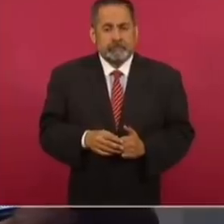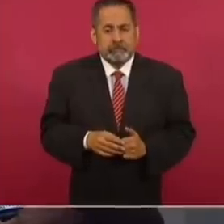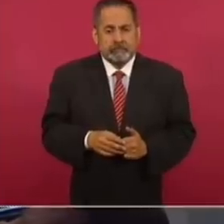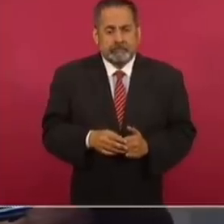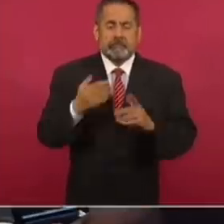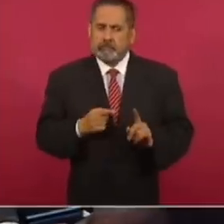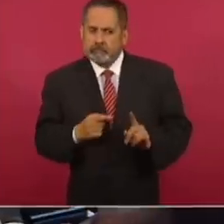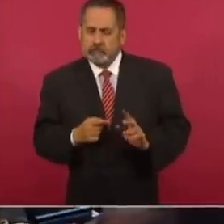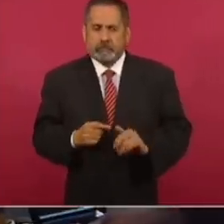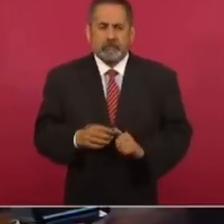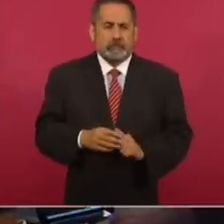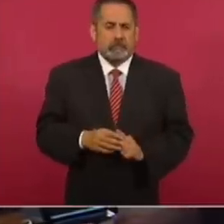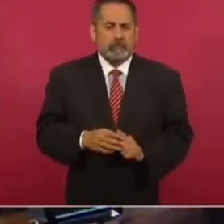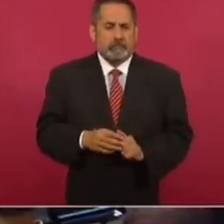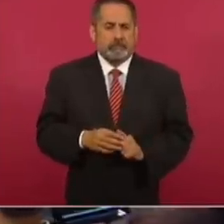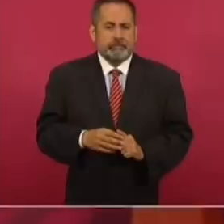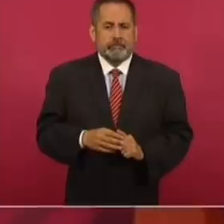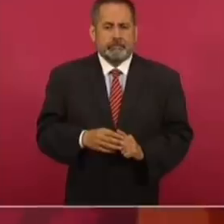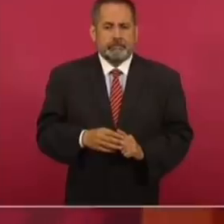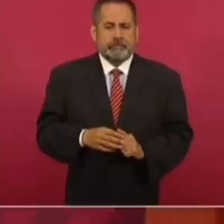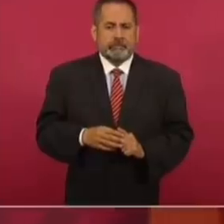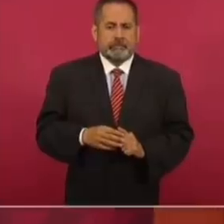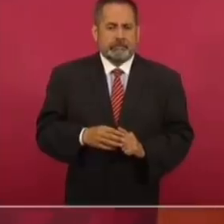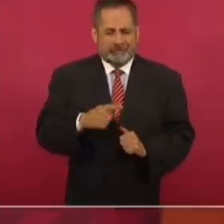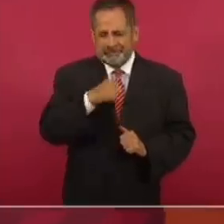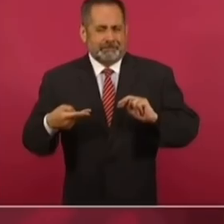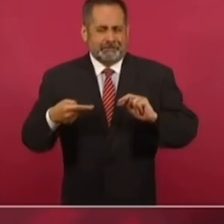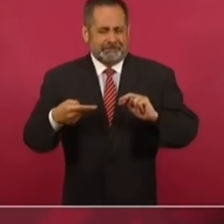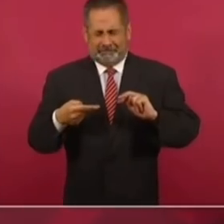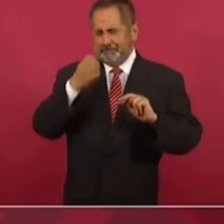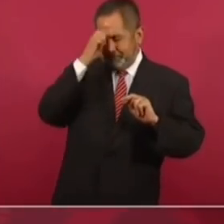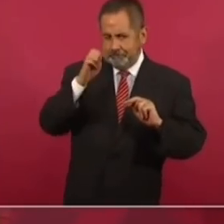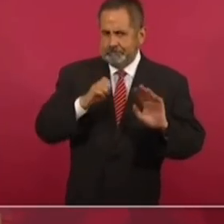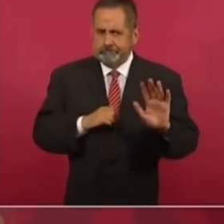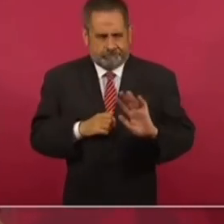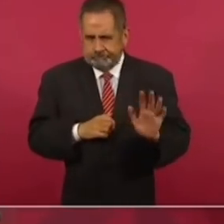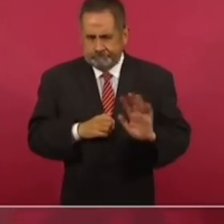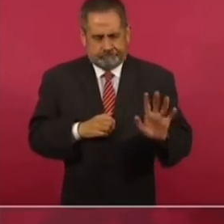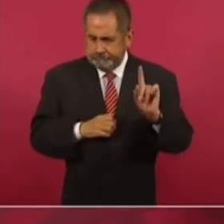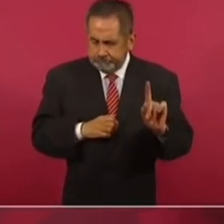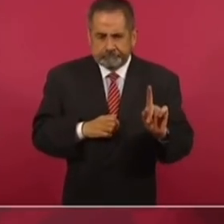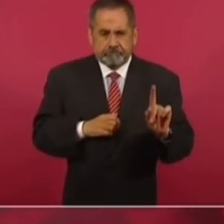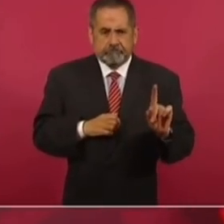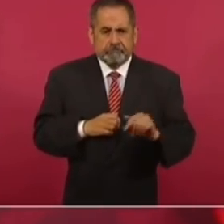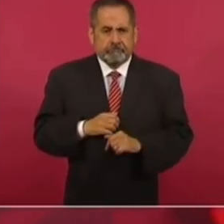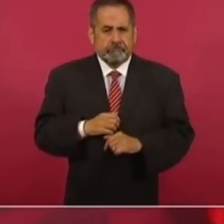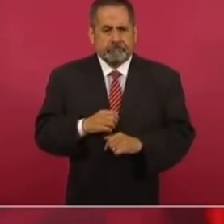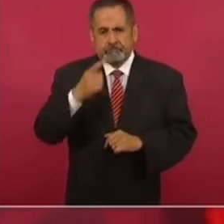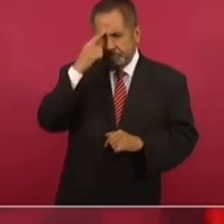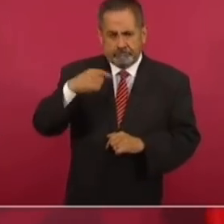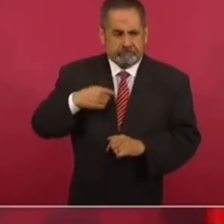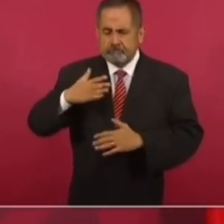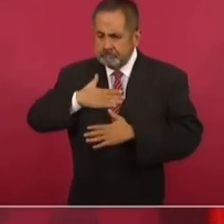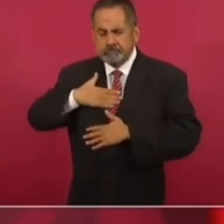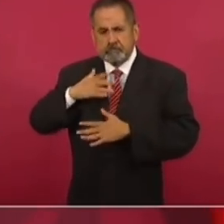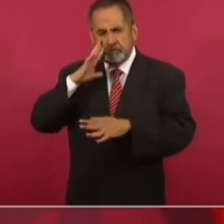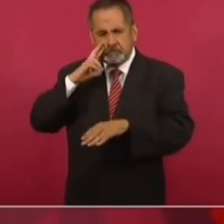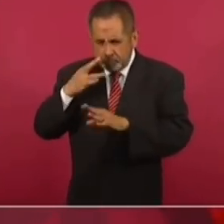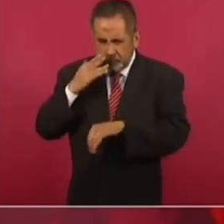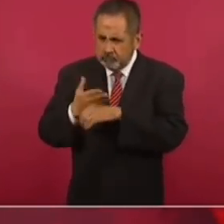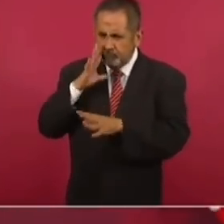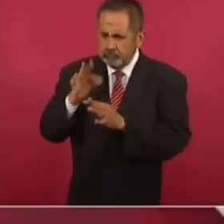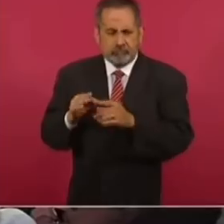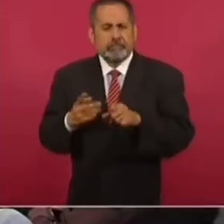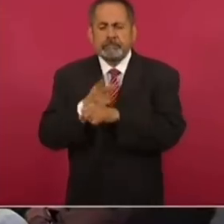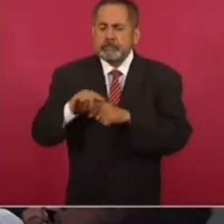celebraban de que era el mundo al revés, pues para mí fue una actitud responsable. ¿Qué pasó